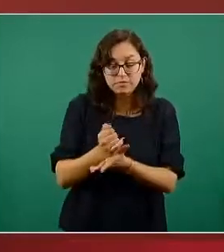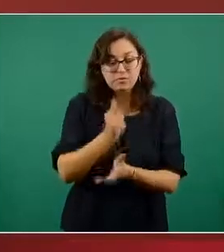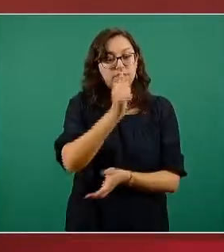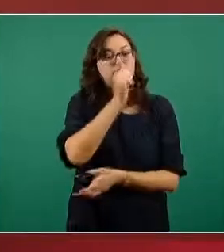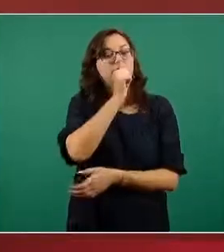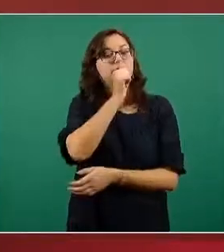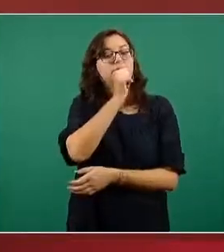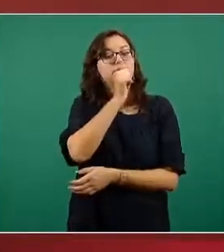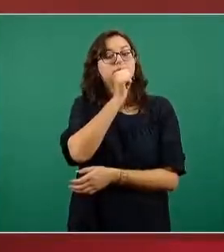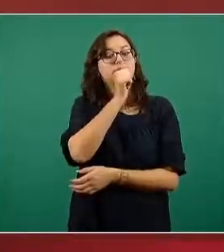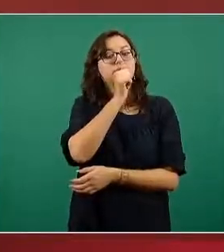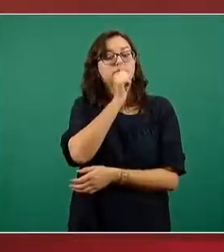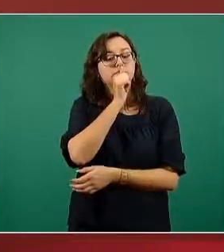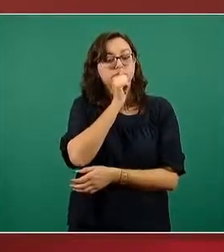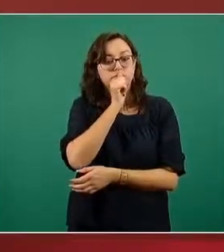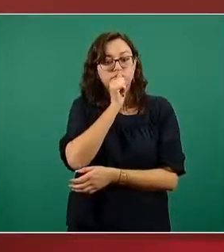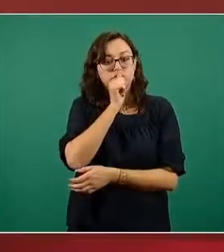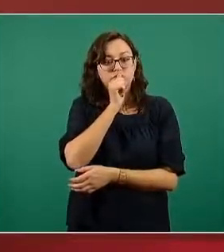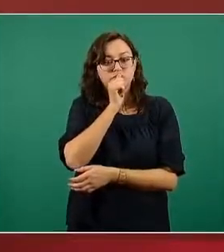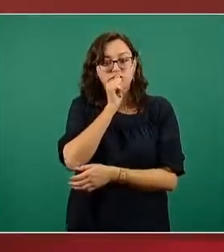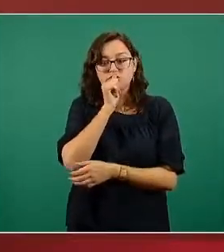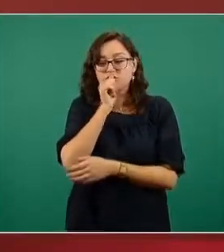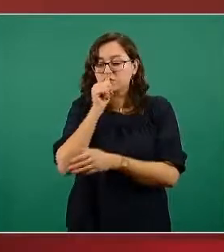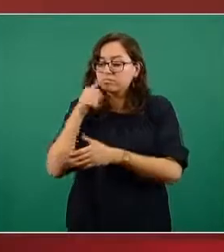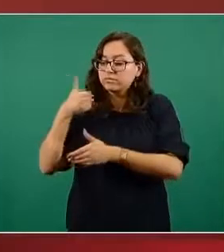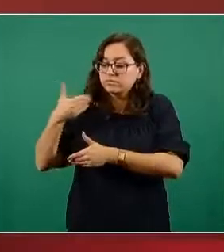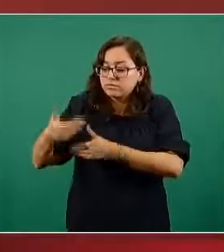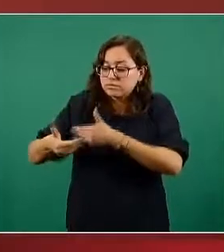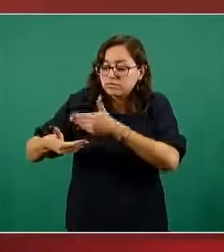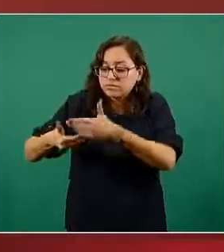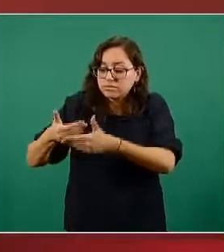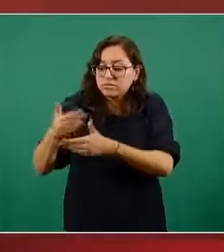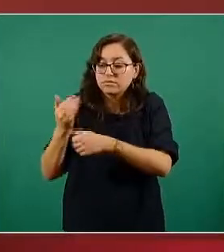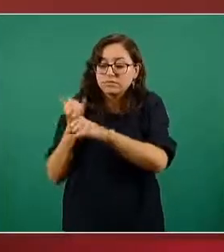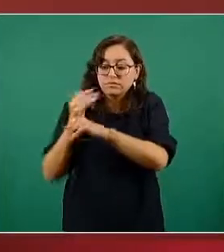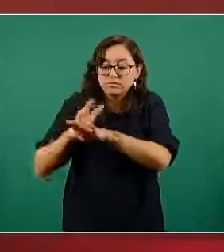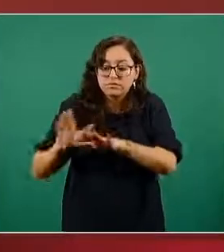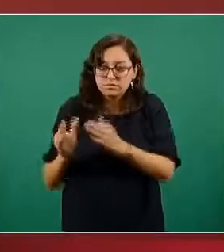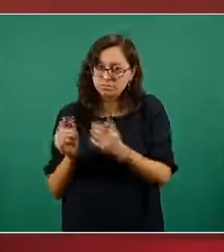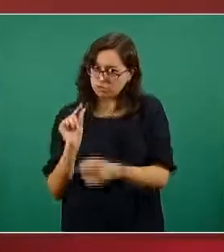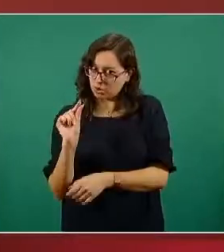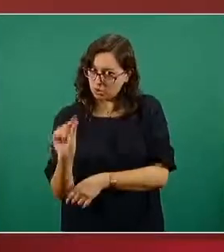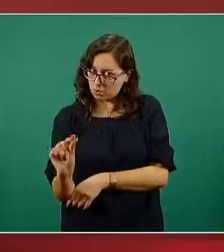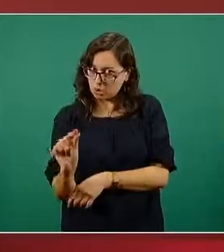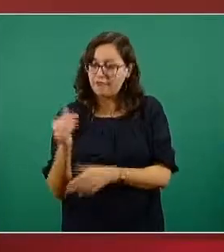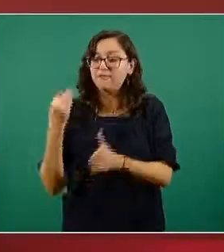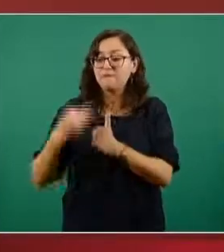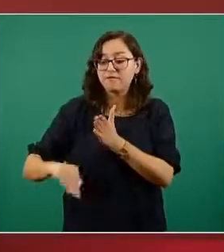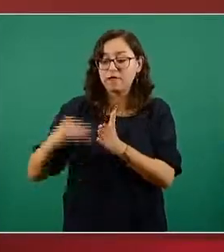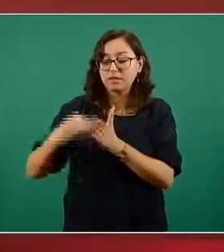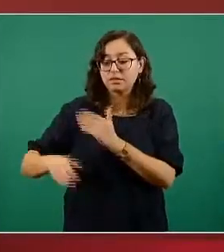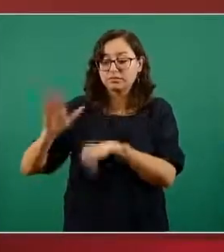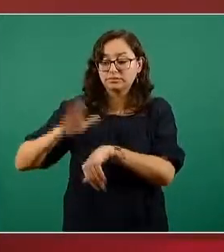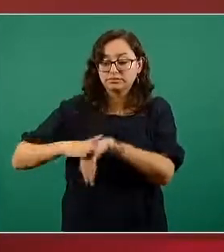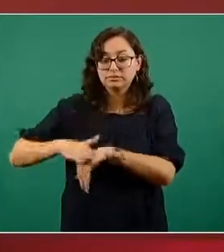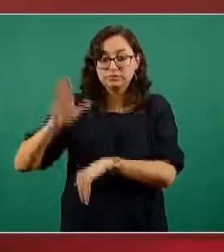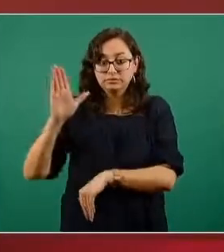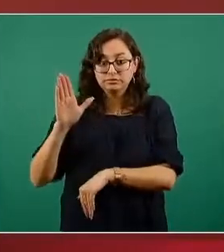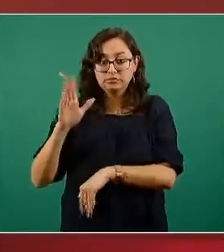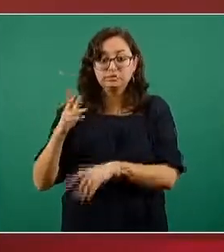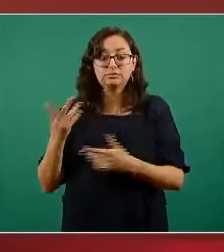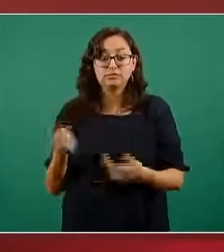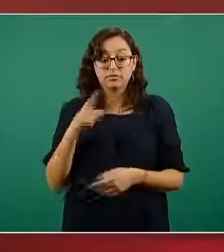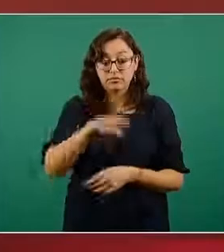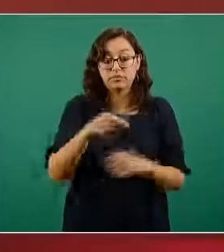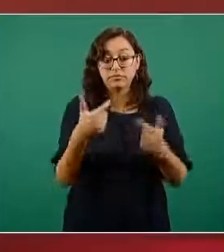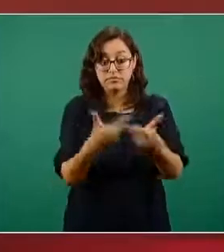para la categoría de edad de mayores de 60 de hecho en ese grupo solamente se presentó un caso de COVID